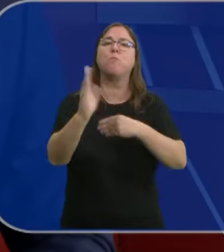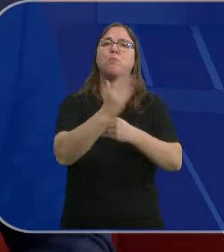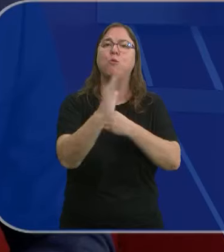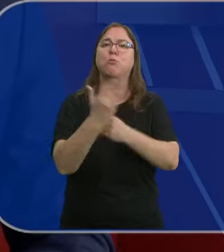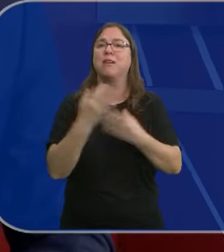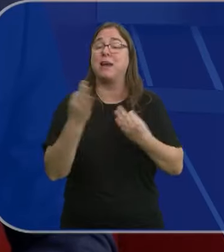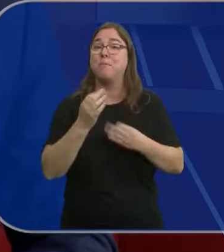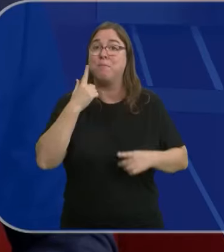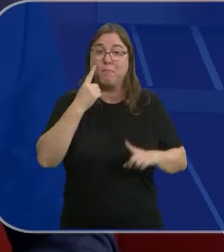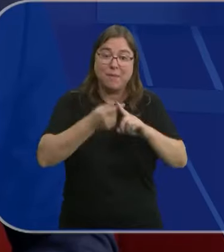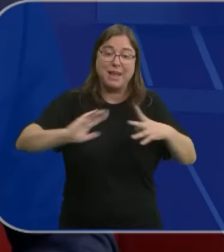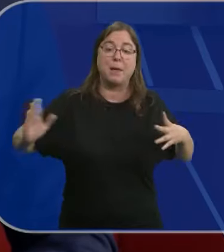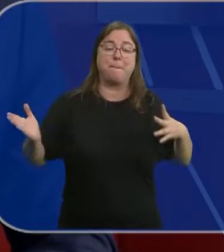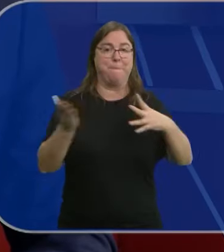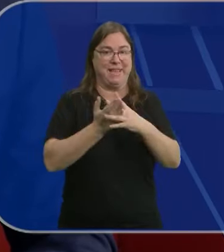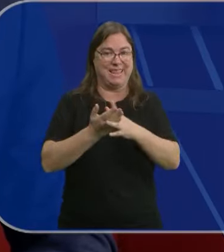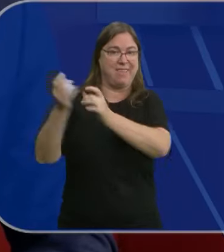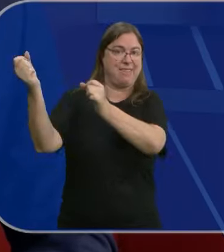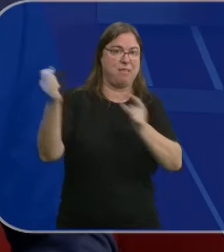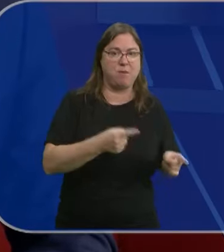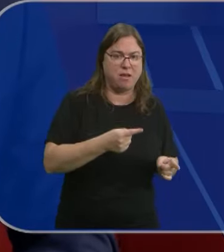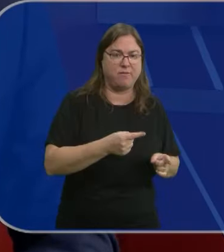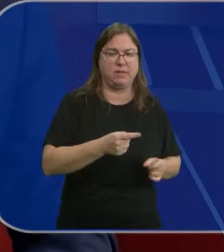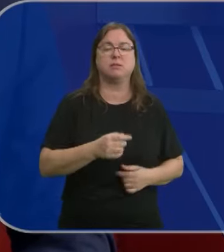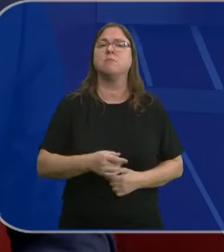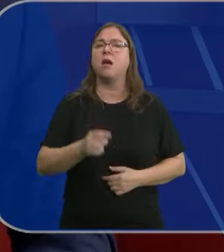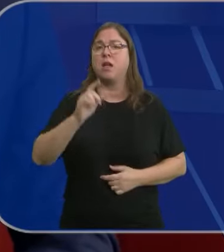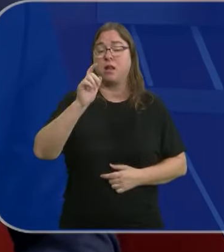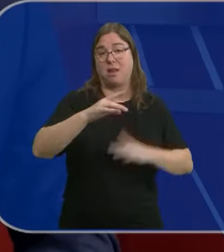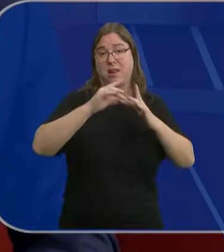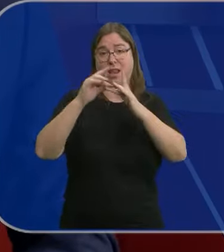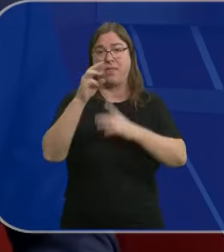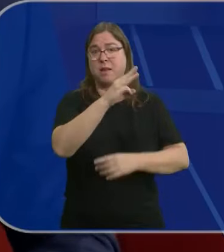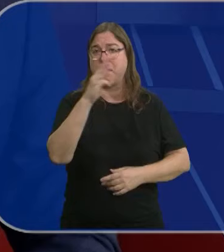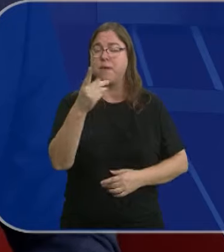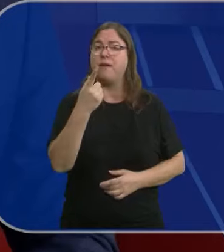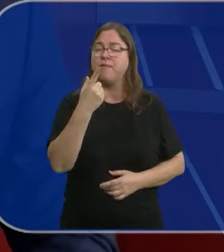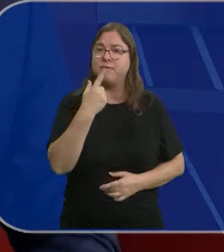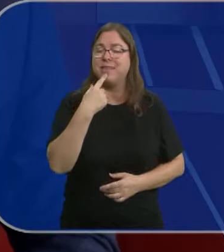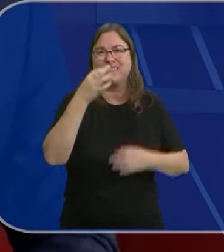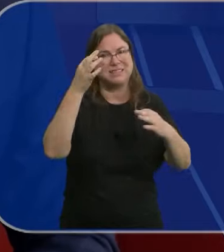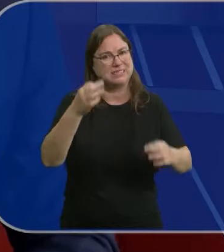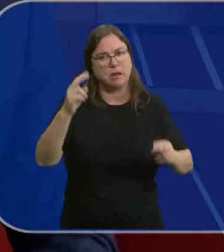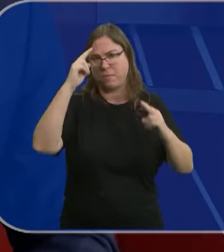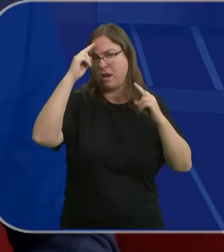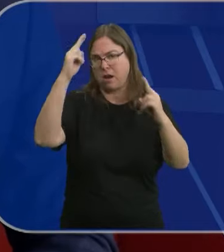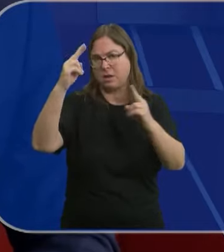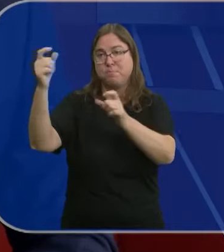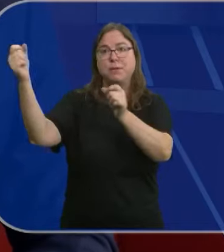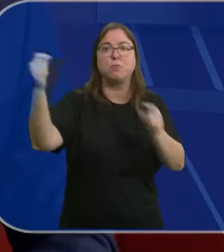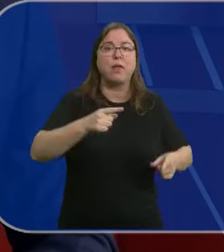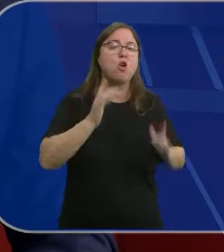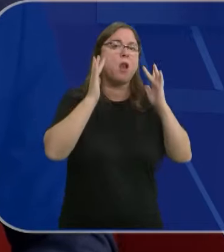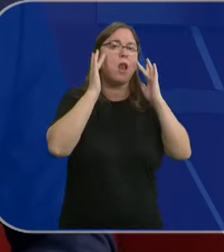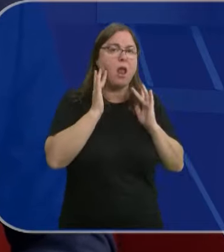para reducir a más de la mitad la llegada de inmigrantes irregulares. Asegura el líder de los populares que siempre serán respetuosos con la migración